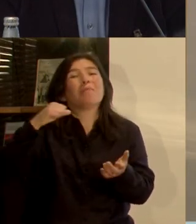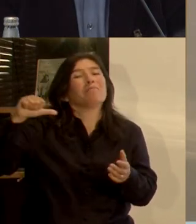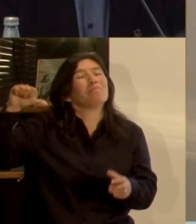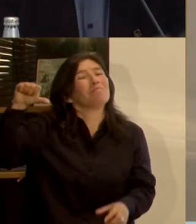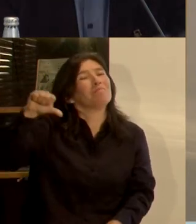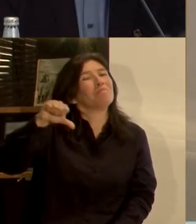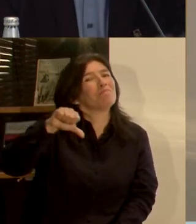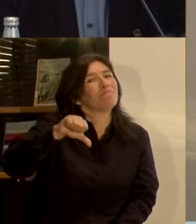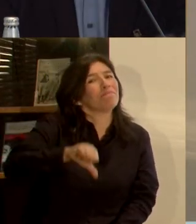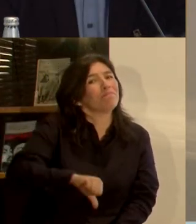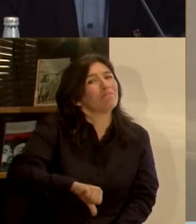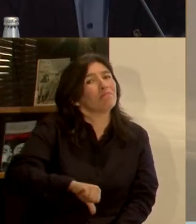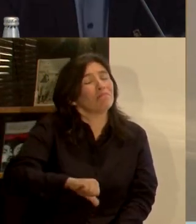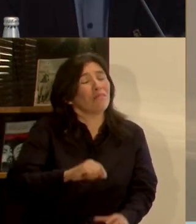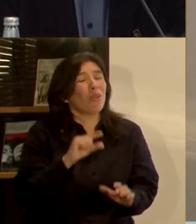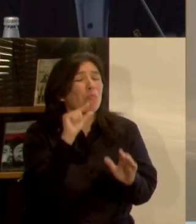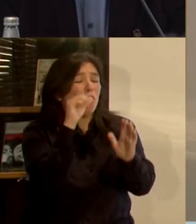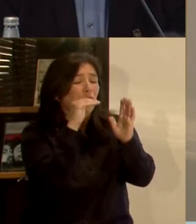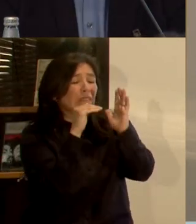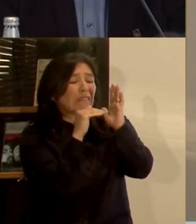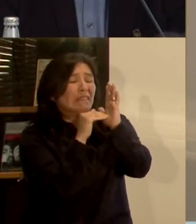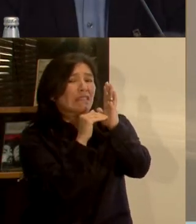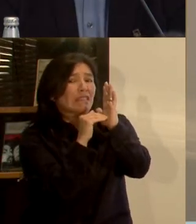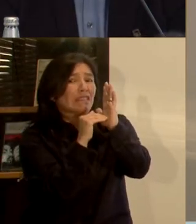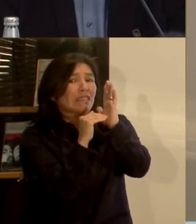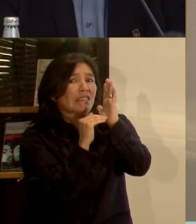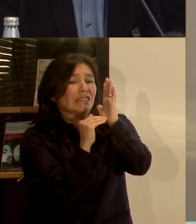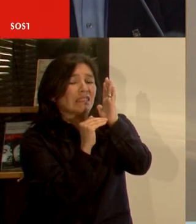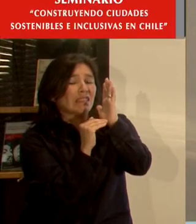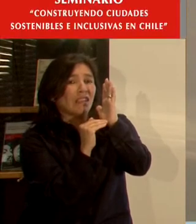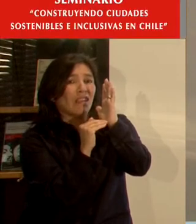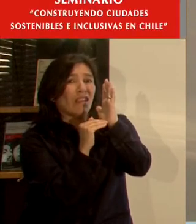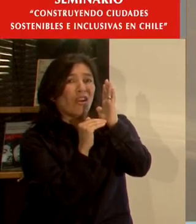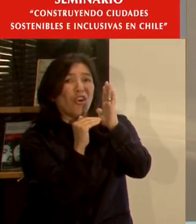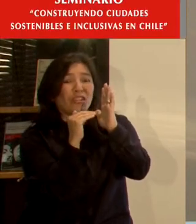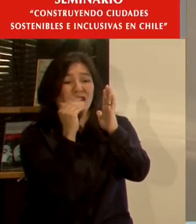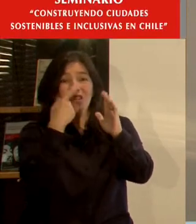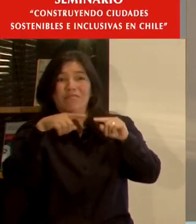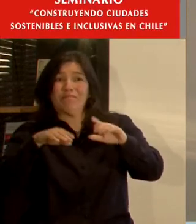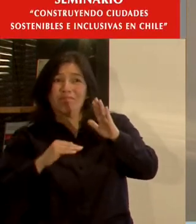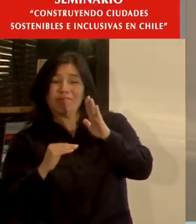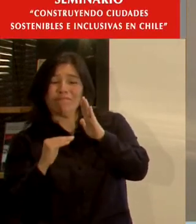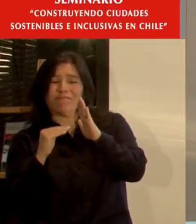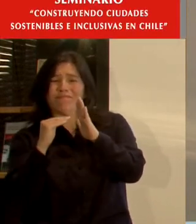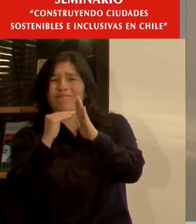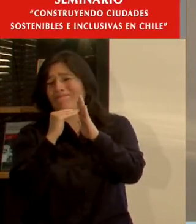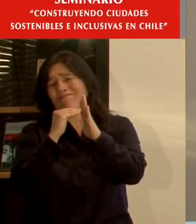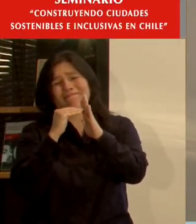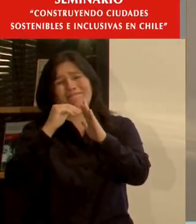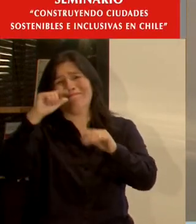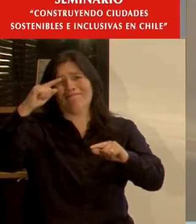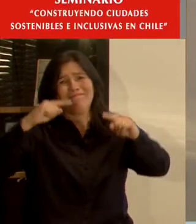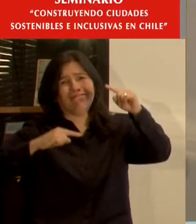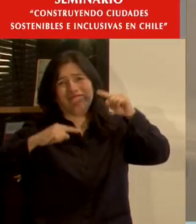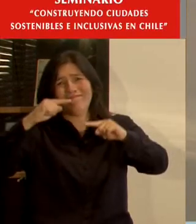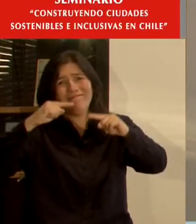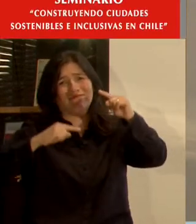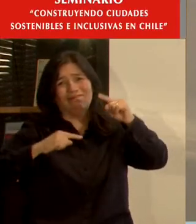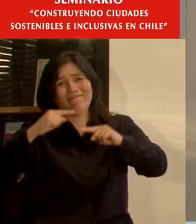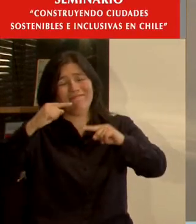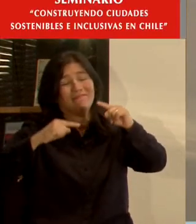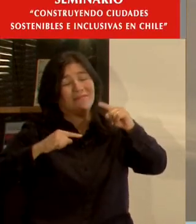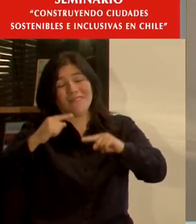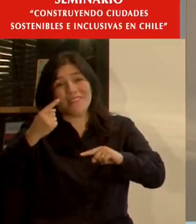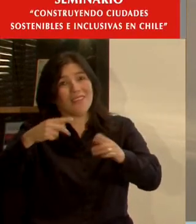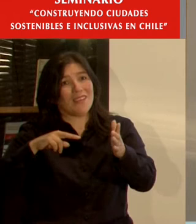No ha bajado un poco la superior y disminuyen la de promedio. Lo cual habla de este proceso de polarización que supera largamente